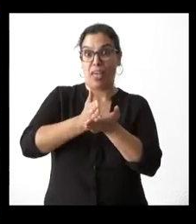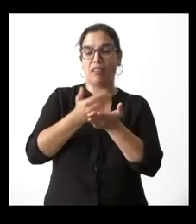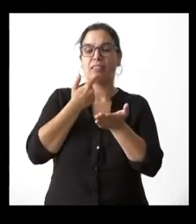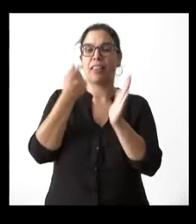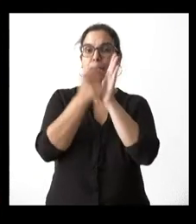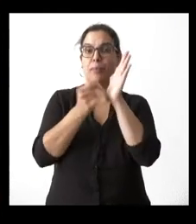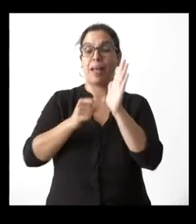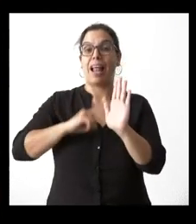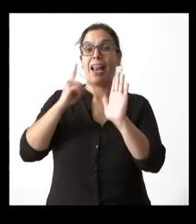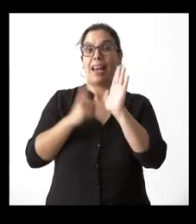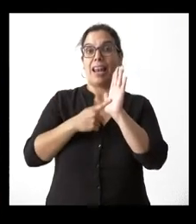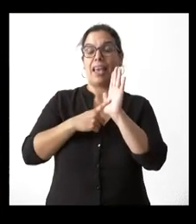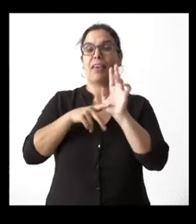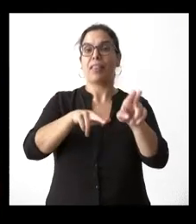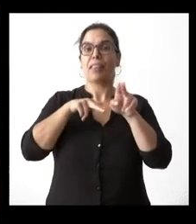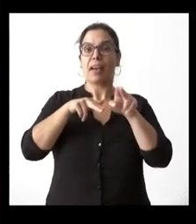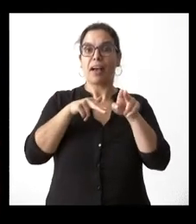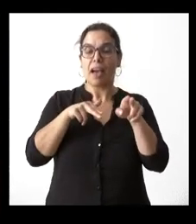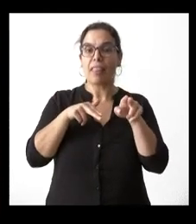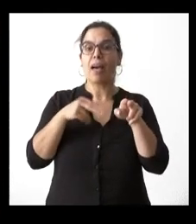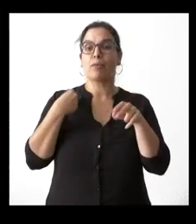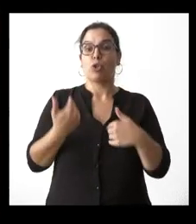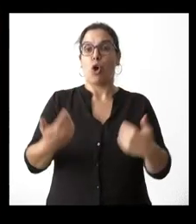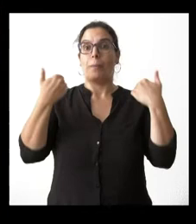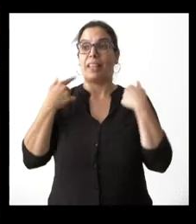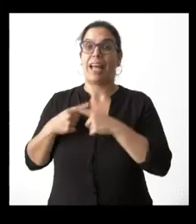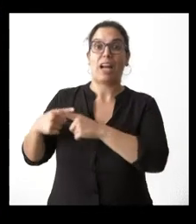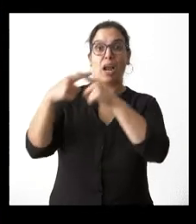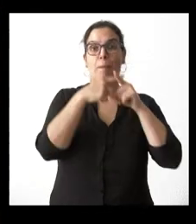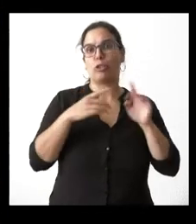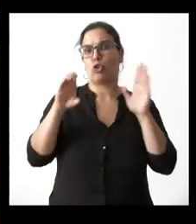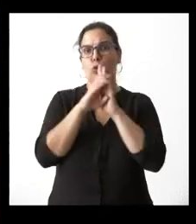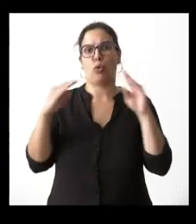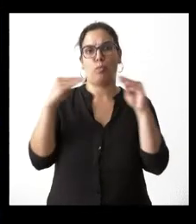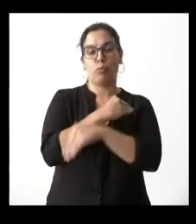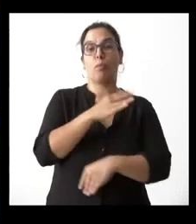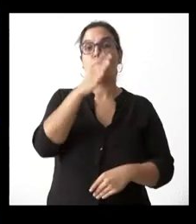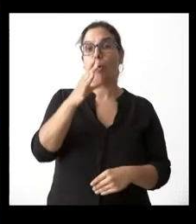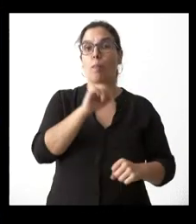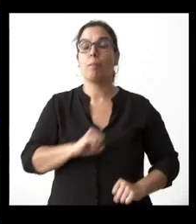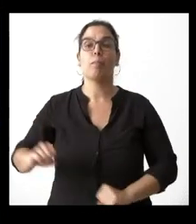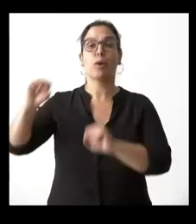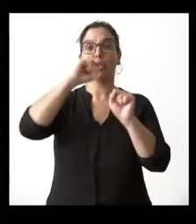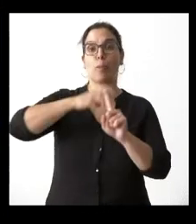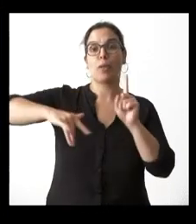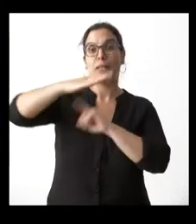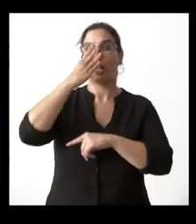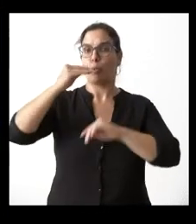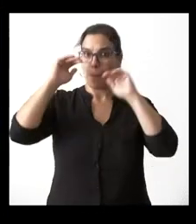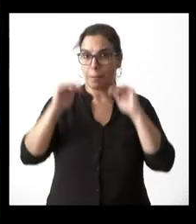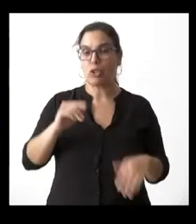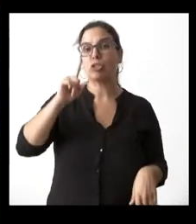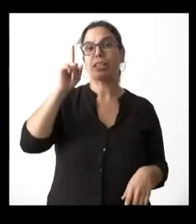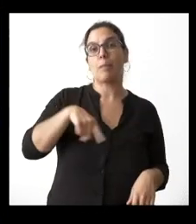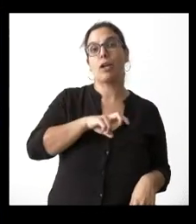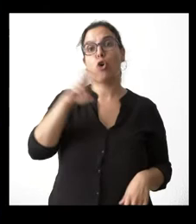vulneran un orden constitucional de distribución de competencias porque rebaja el nivel de protección medioambiental del lobo y también otro